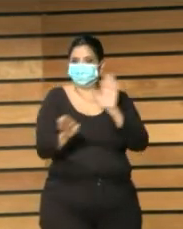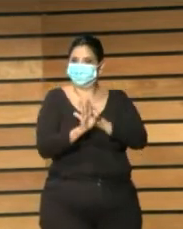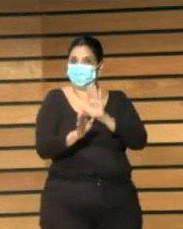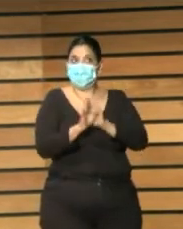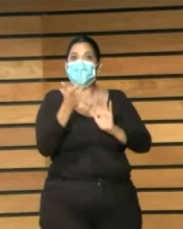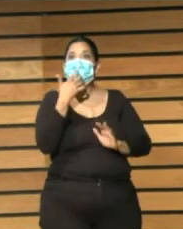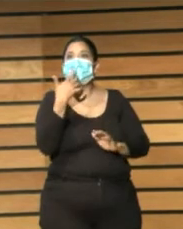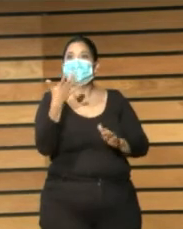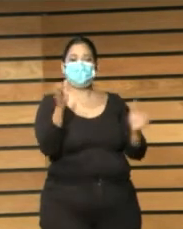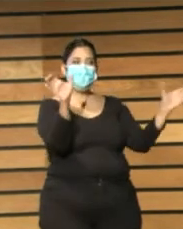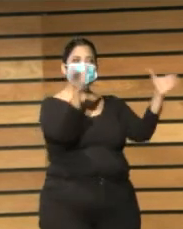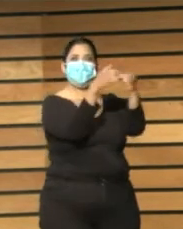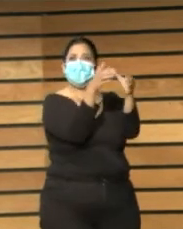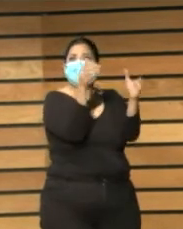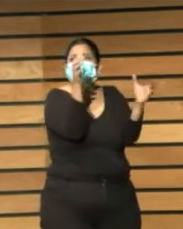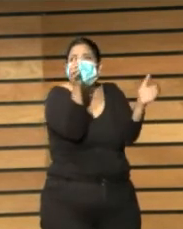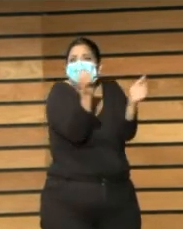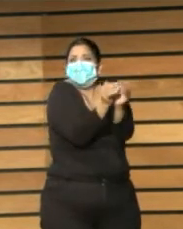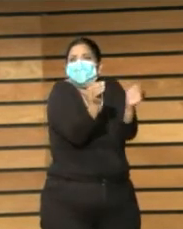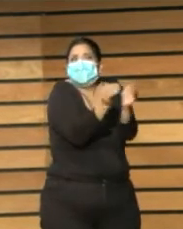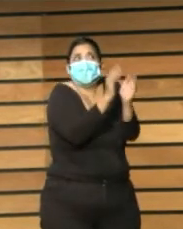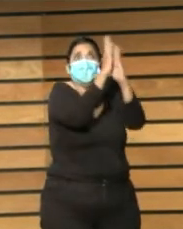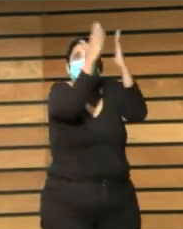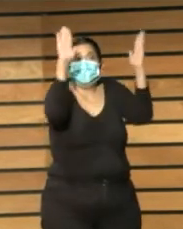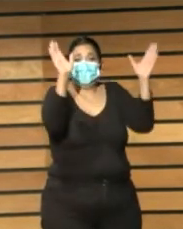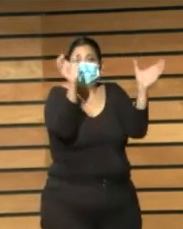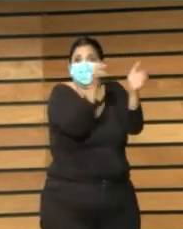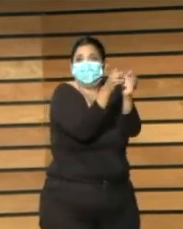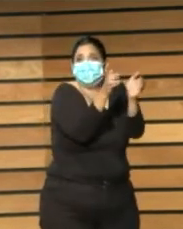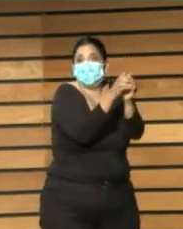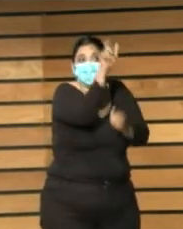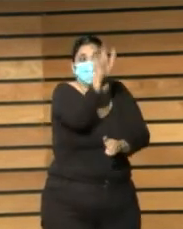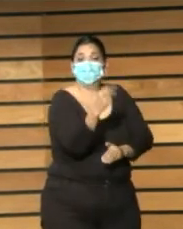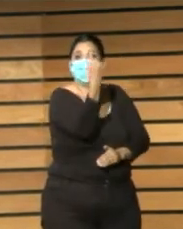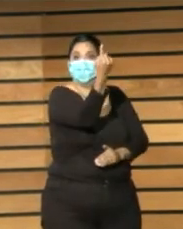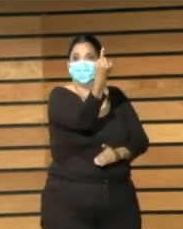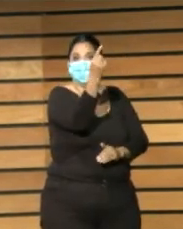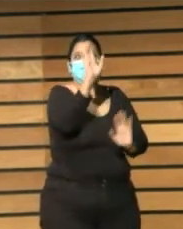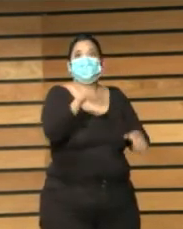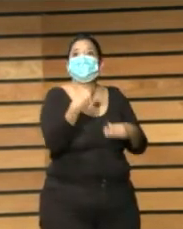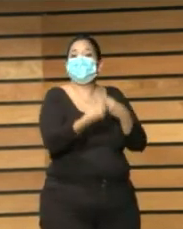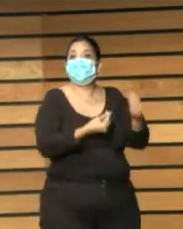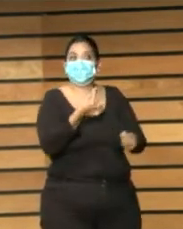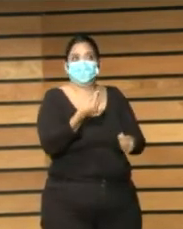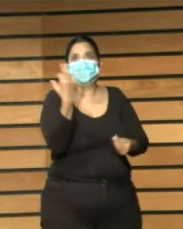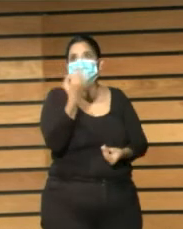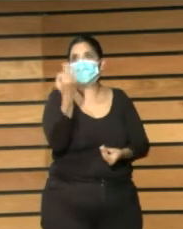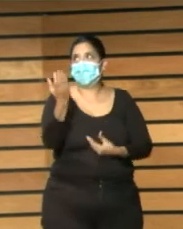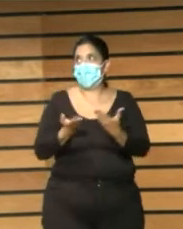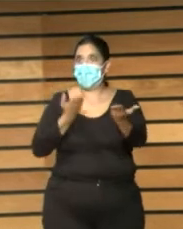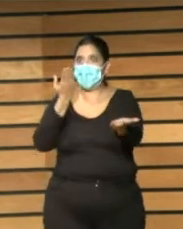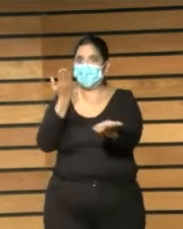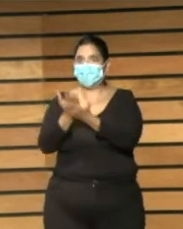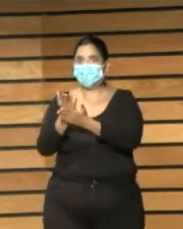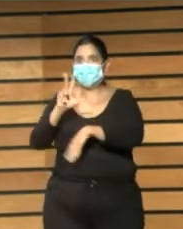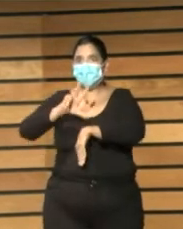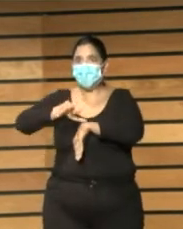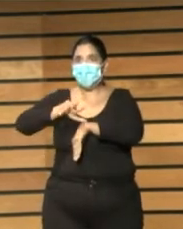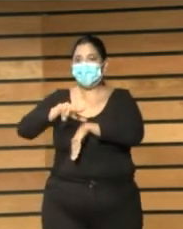tarde o a media jornada por una persona si quiere venir tiene que cerrar tiene que tener la autorización de su alcalde de su concejal